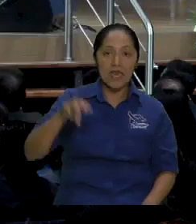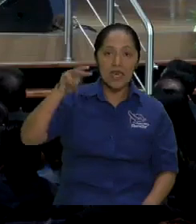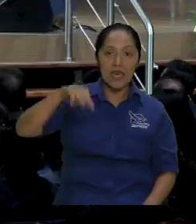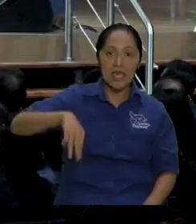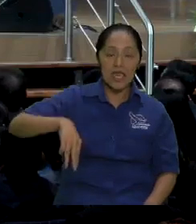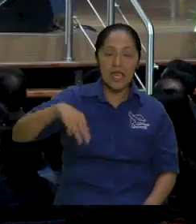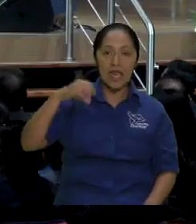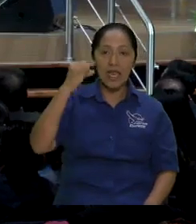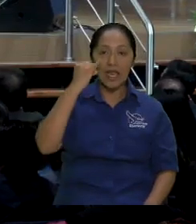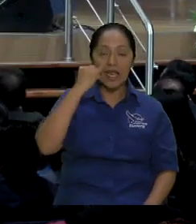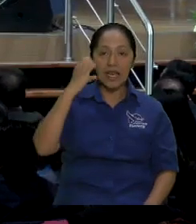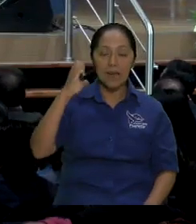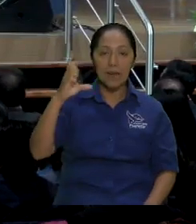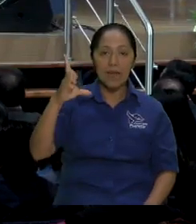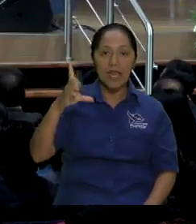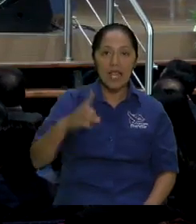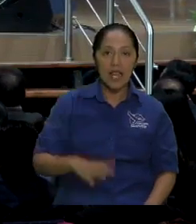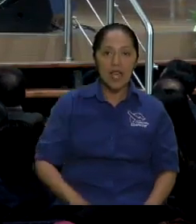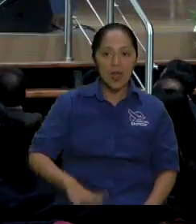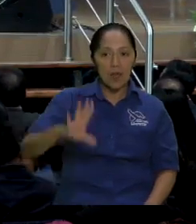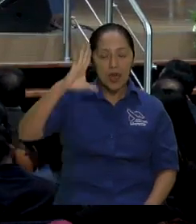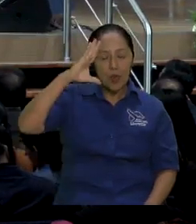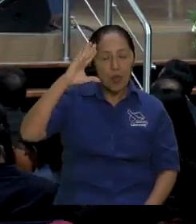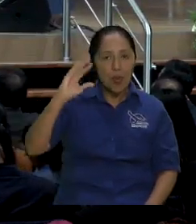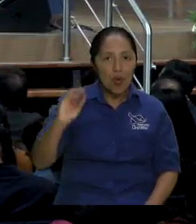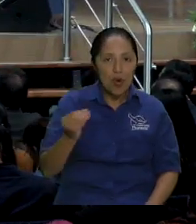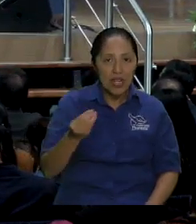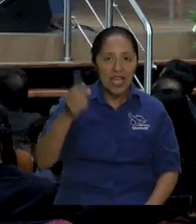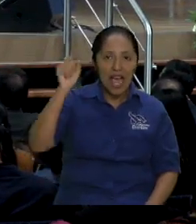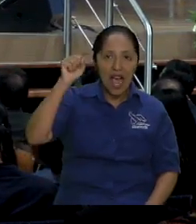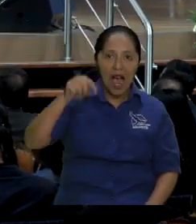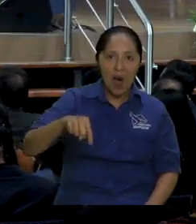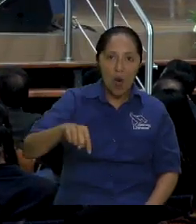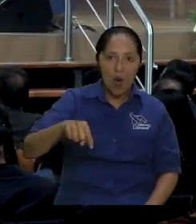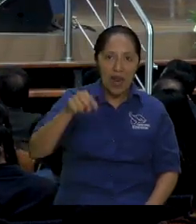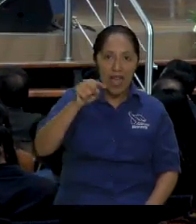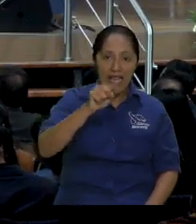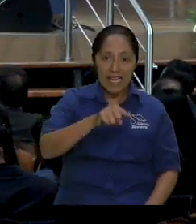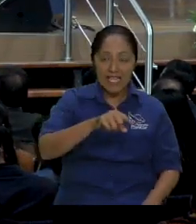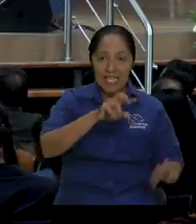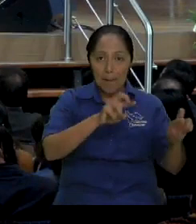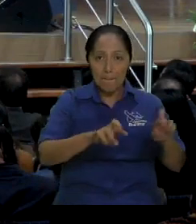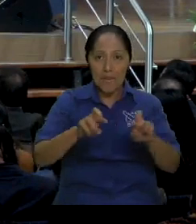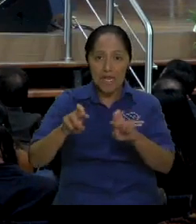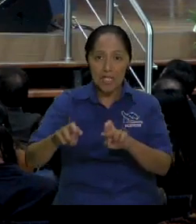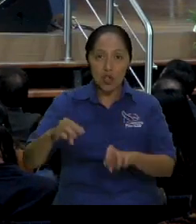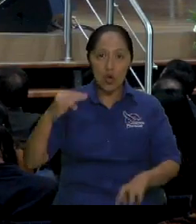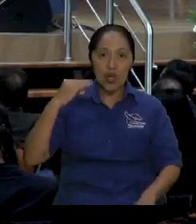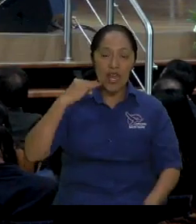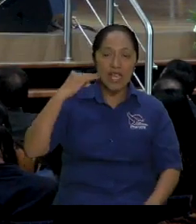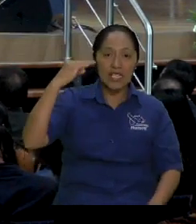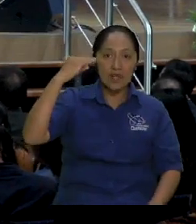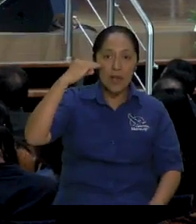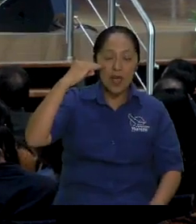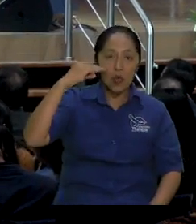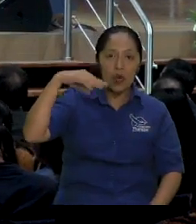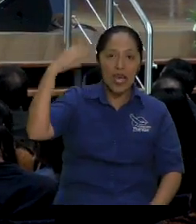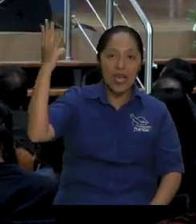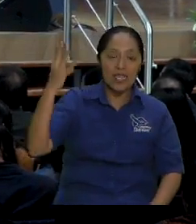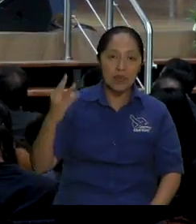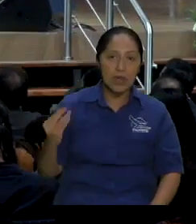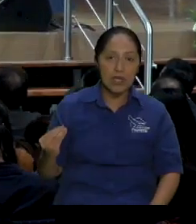porque entró a Canaán porque en Canaán se encontraban las dos cosas entonces él empezó a probar así son los niños